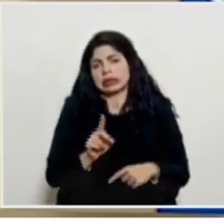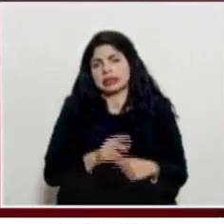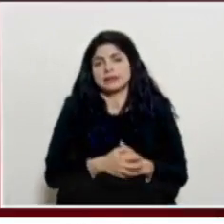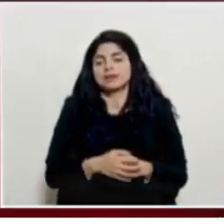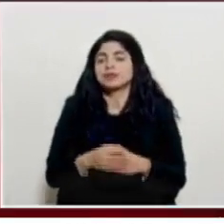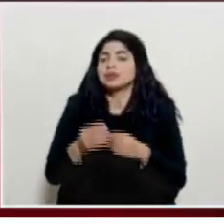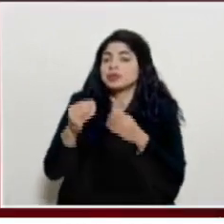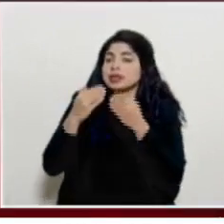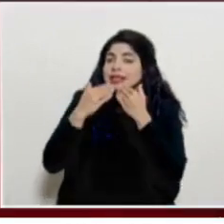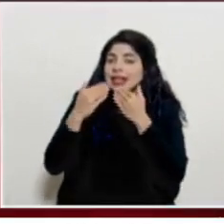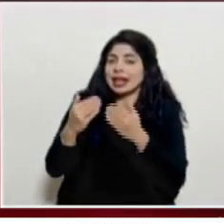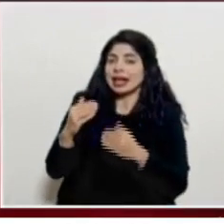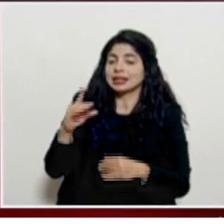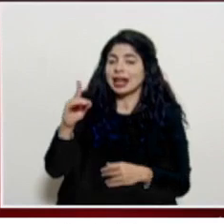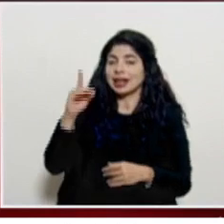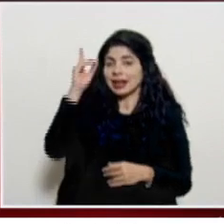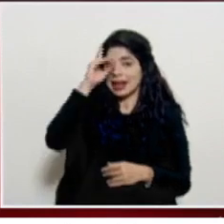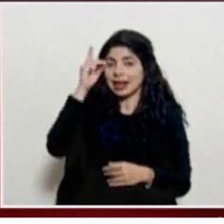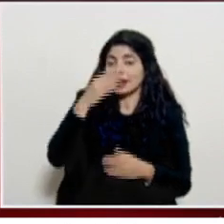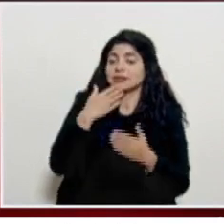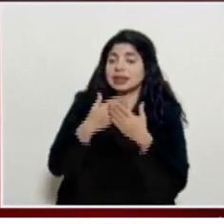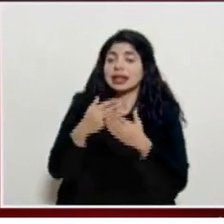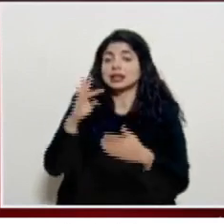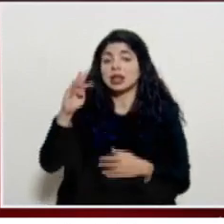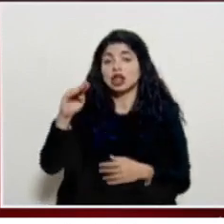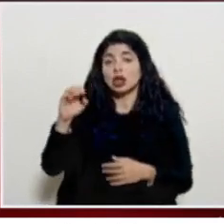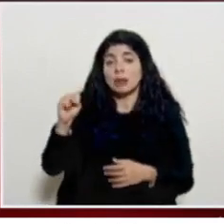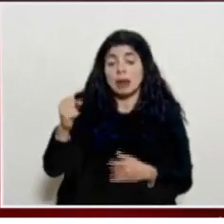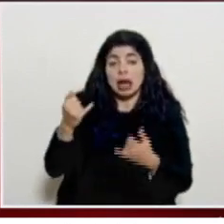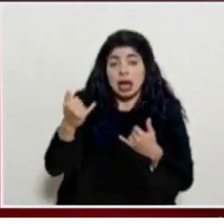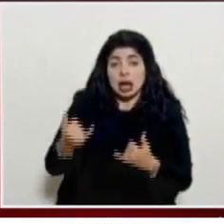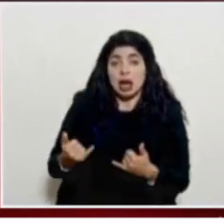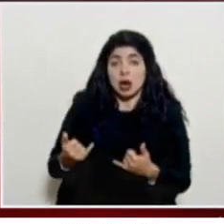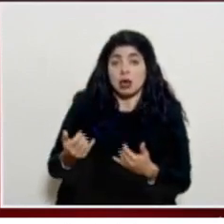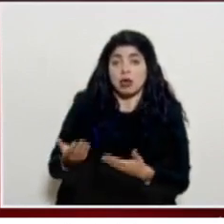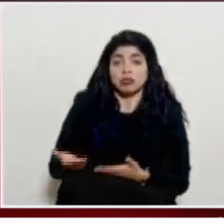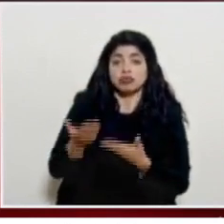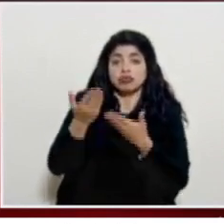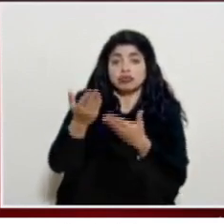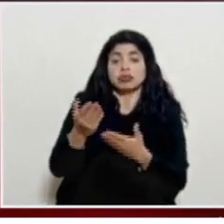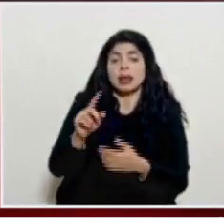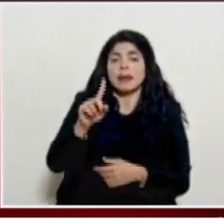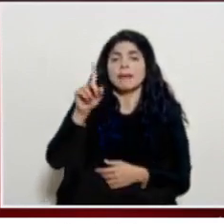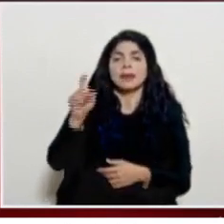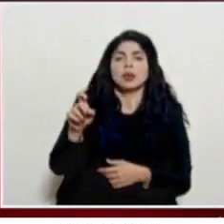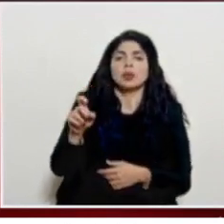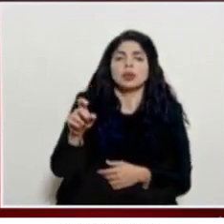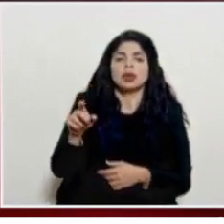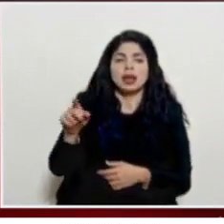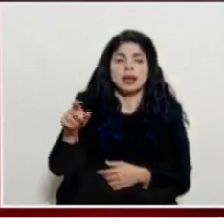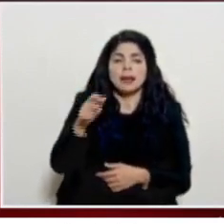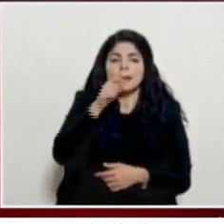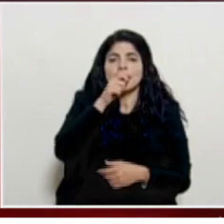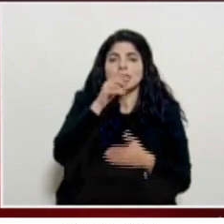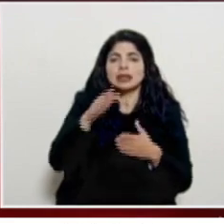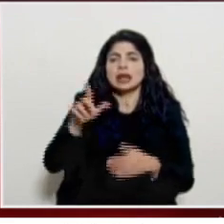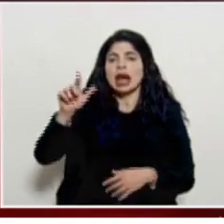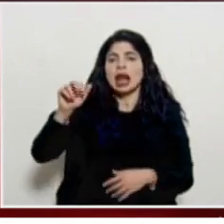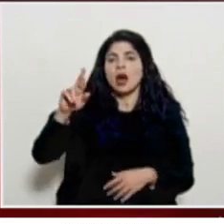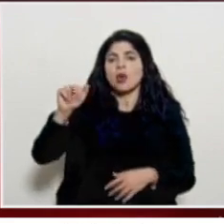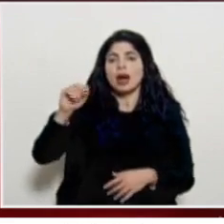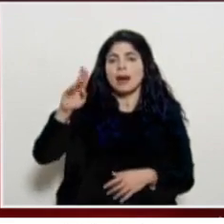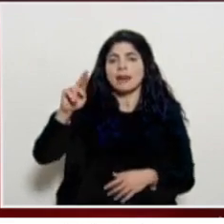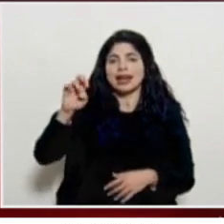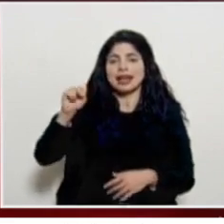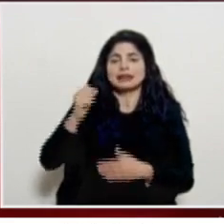Muchísimas gracias Don Daniel Muchísimas gracias Tomás a continuación escucharemos la consulta de la colega Laura Brenes